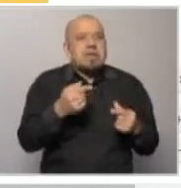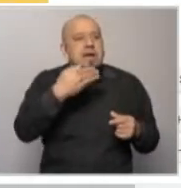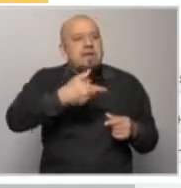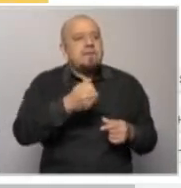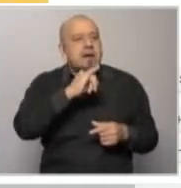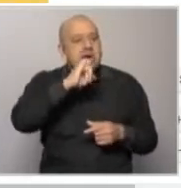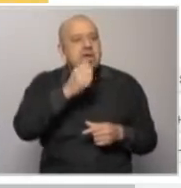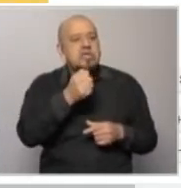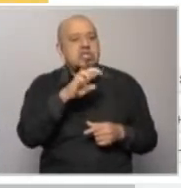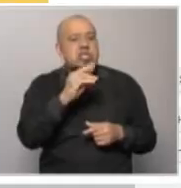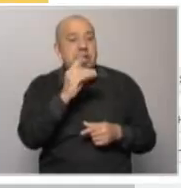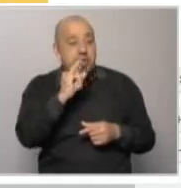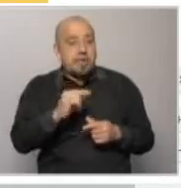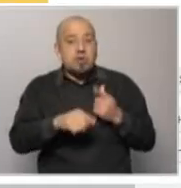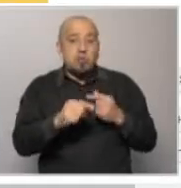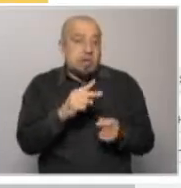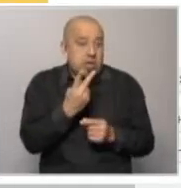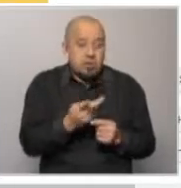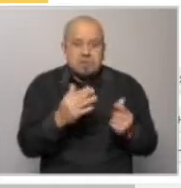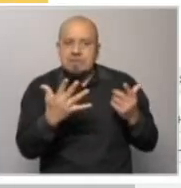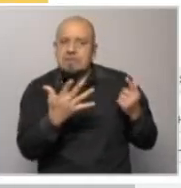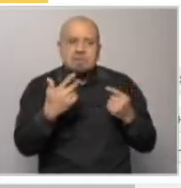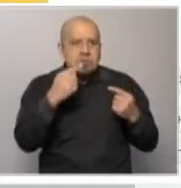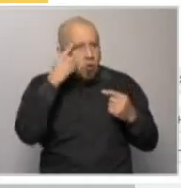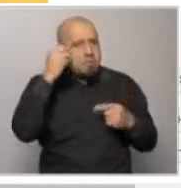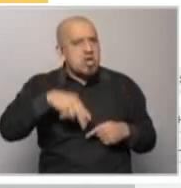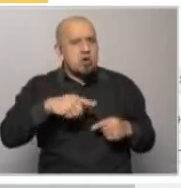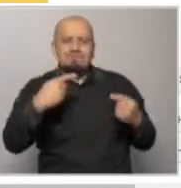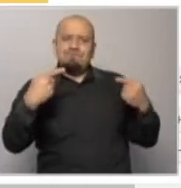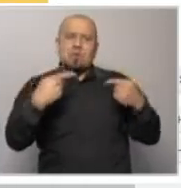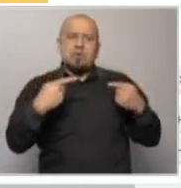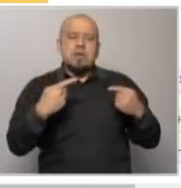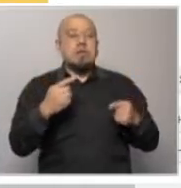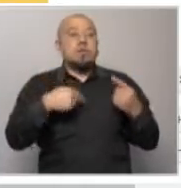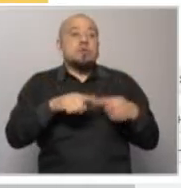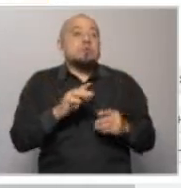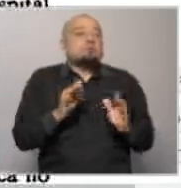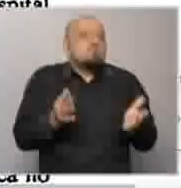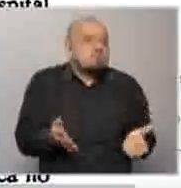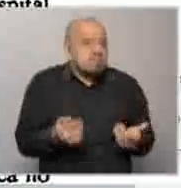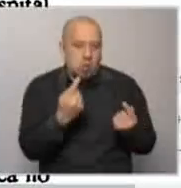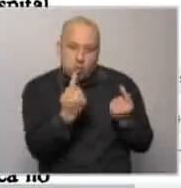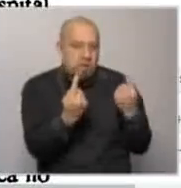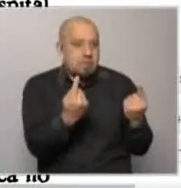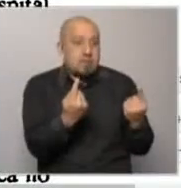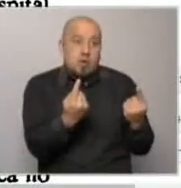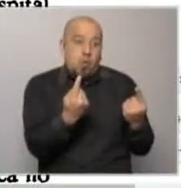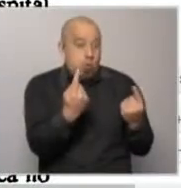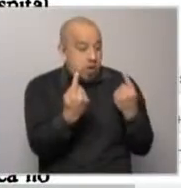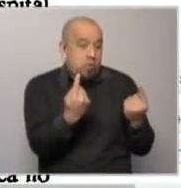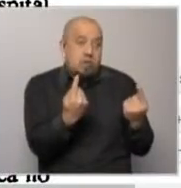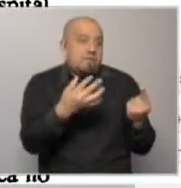están encontradas. Lo cierto es que, bueno, probablemente alguna de las dos sea la verdadera.